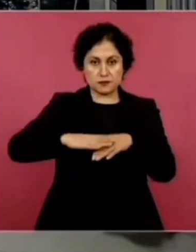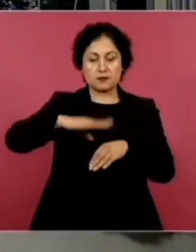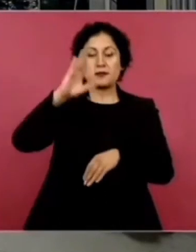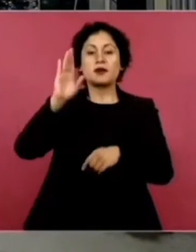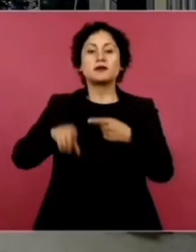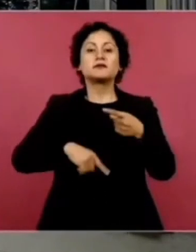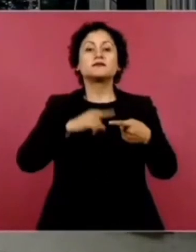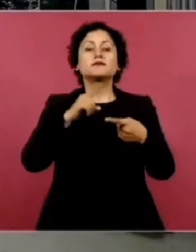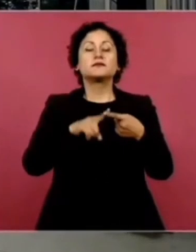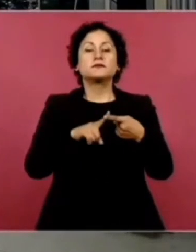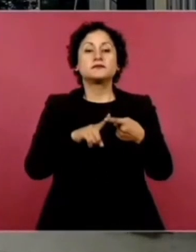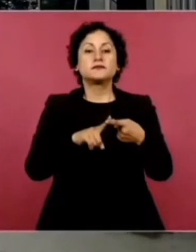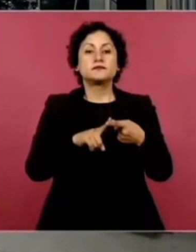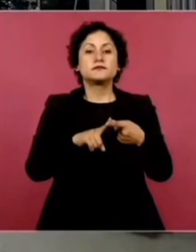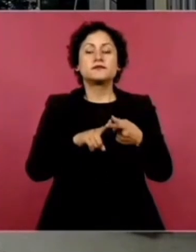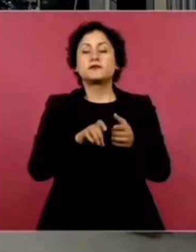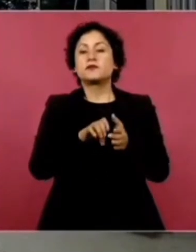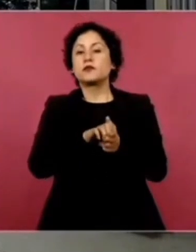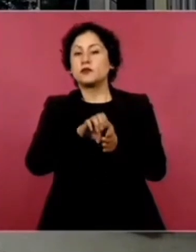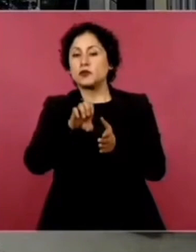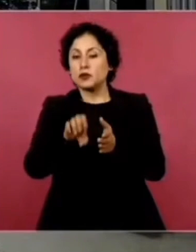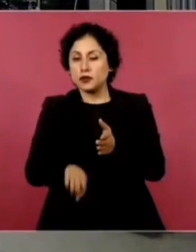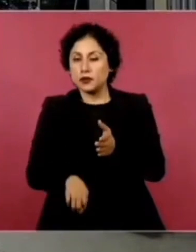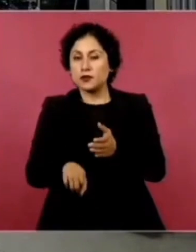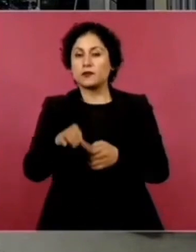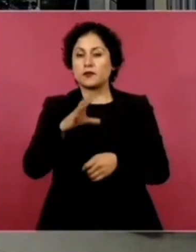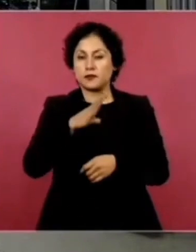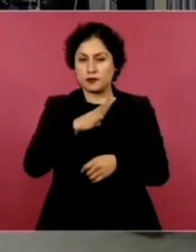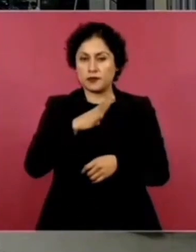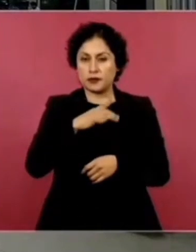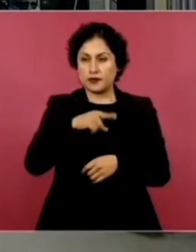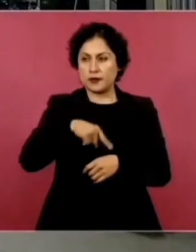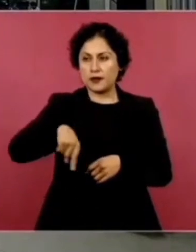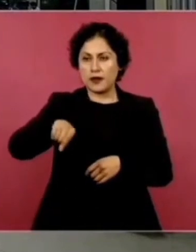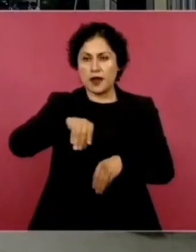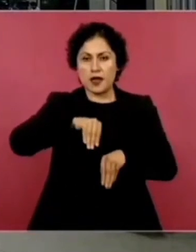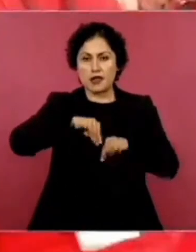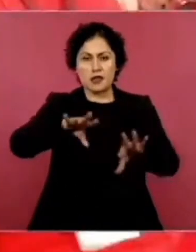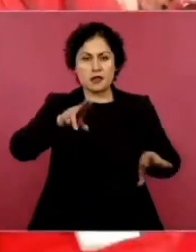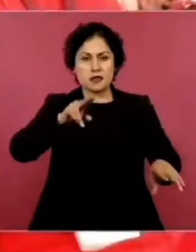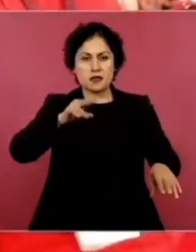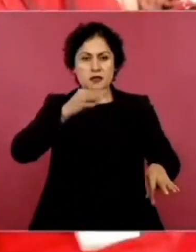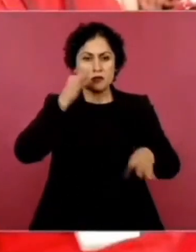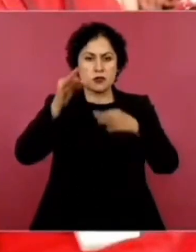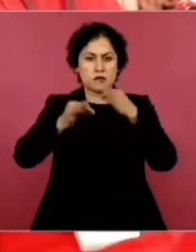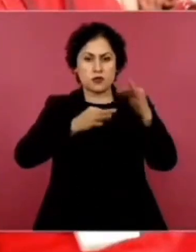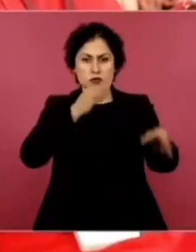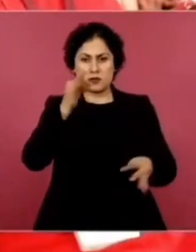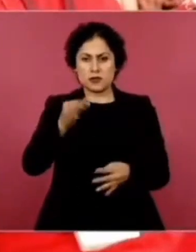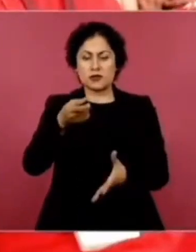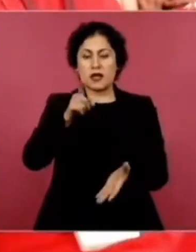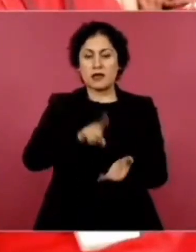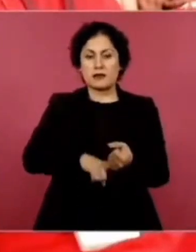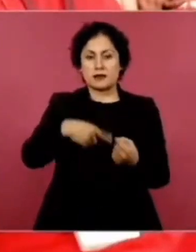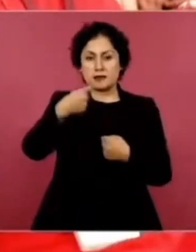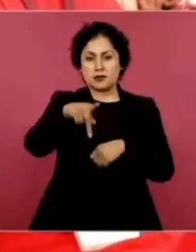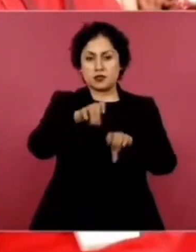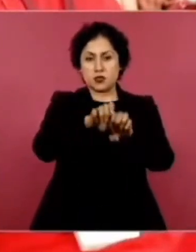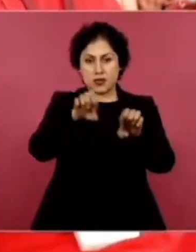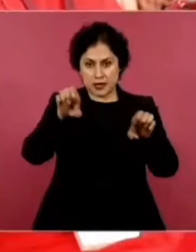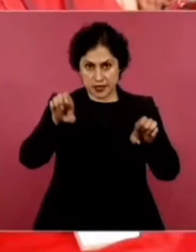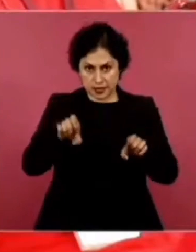ocho o diez relevos que ya se han venido mencionando en estos días en su gabinete de quienes, bueno, aspiran a un